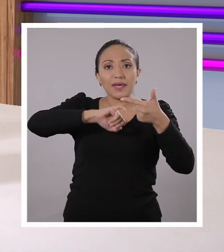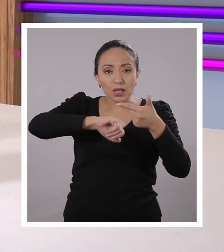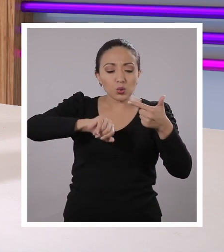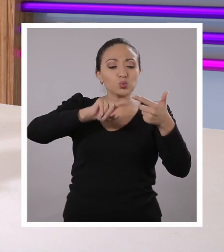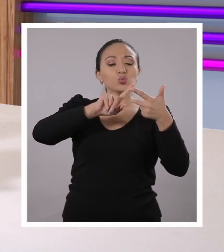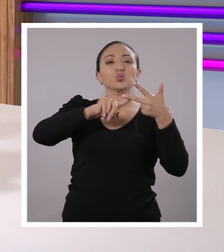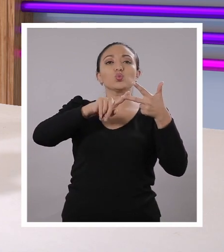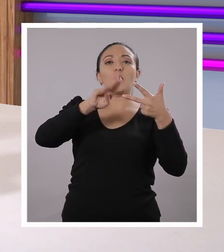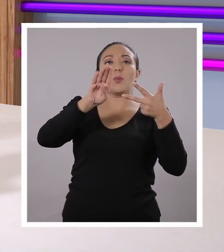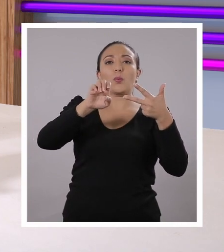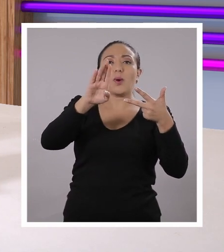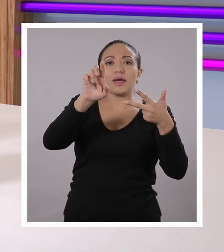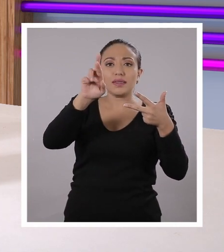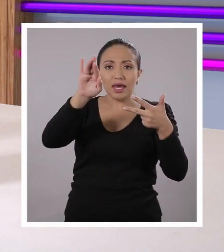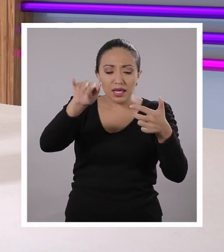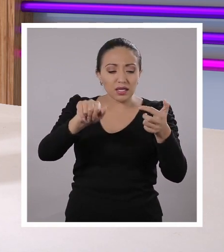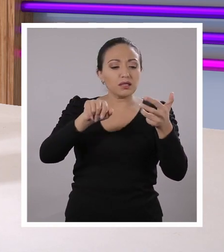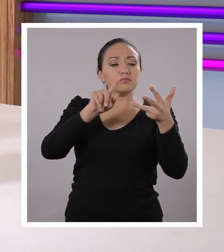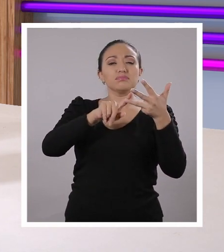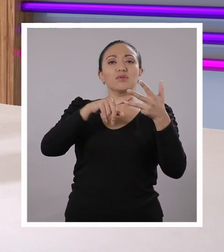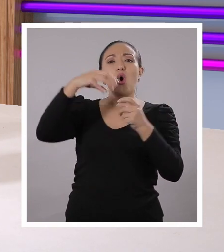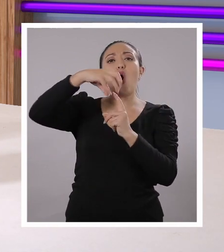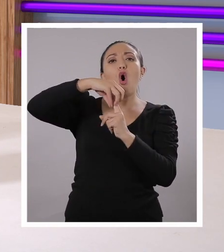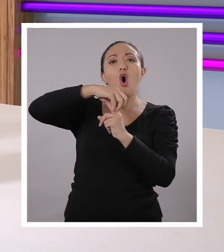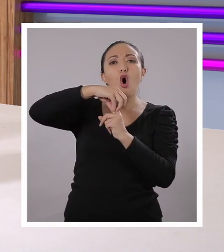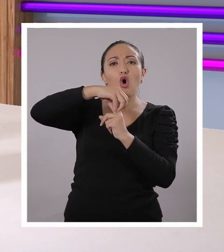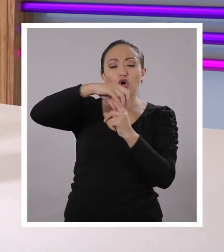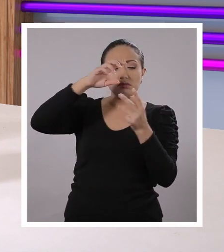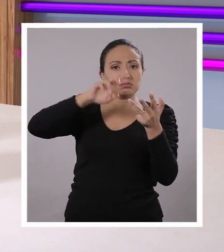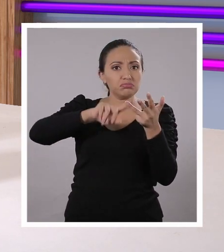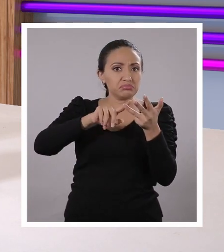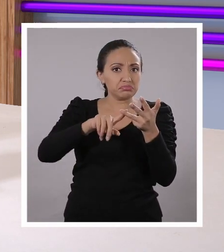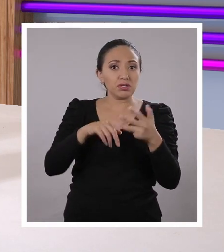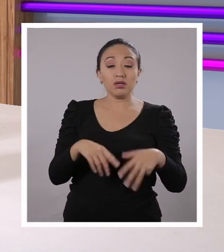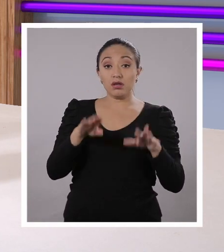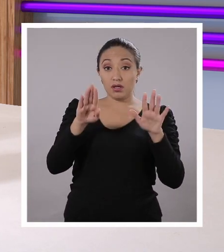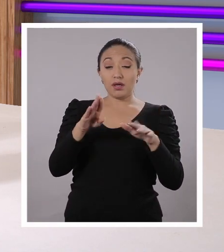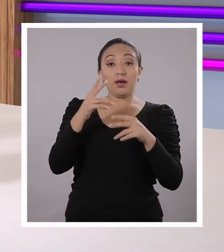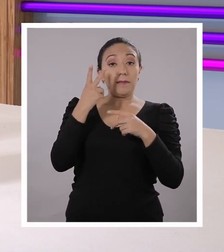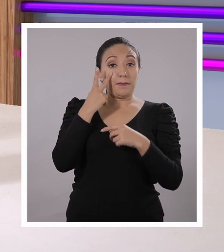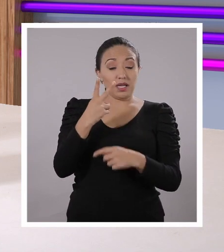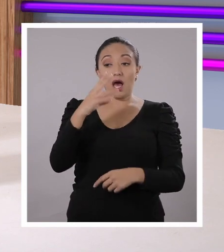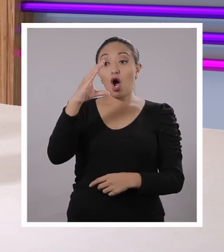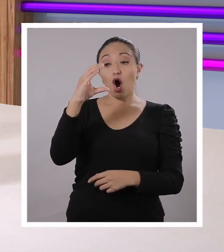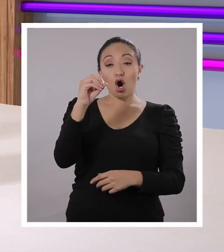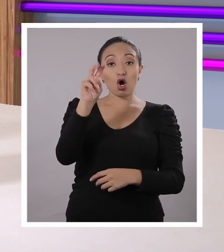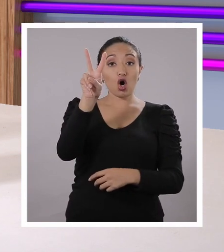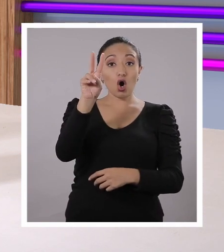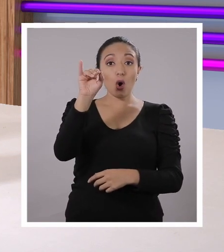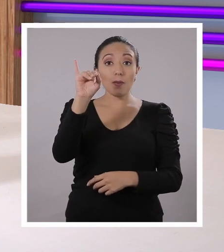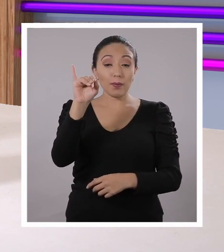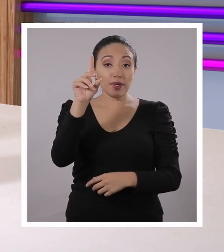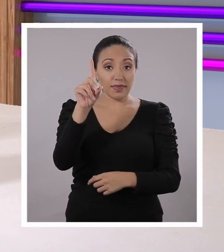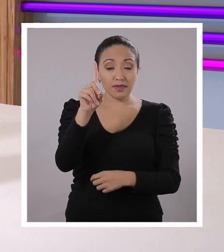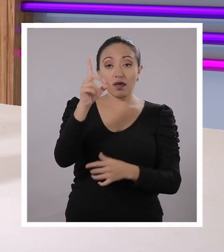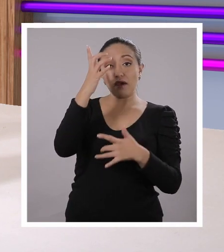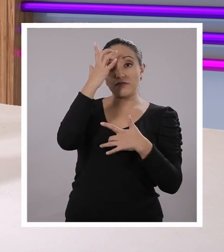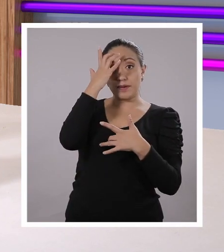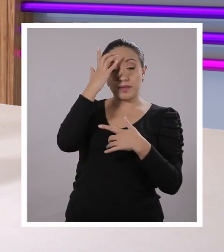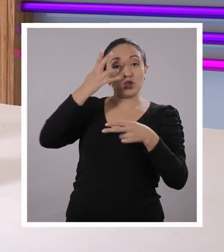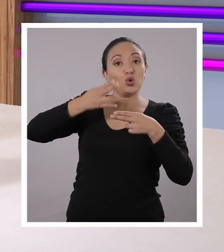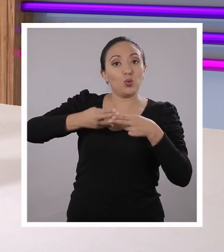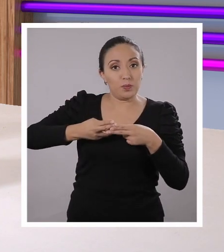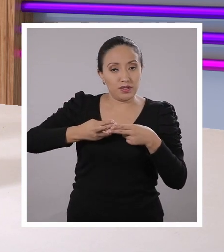con relación a lo del COVID, para al fin entender qué es el COVID. Ok, pero el COVID es la enfermedad porque la enfermedad